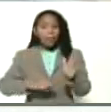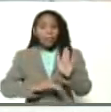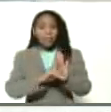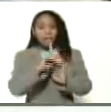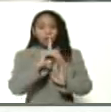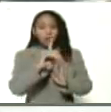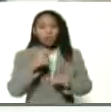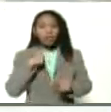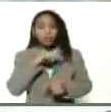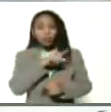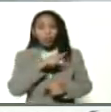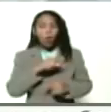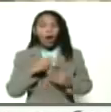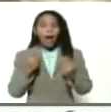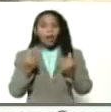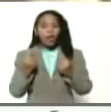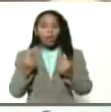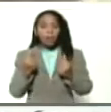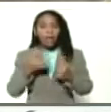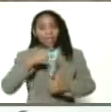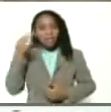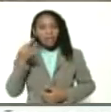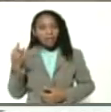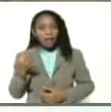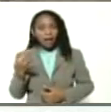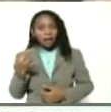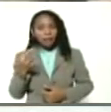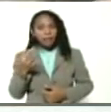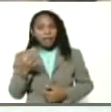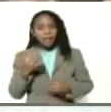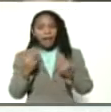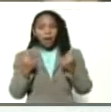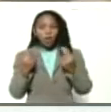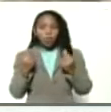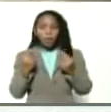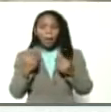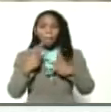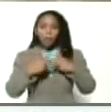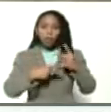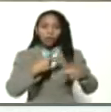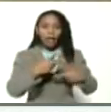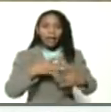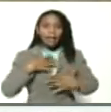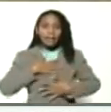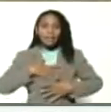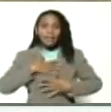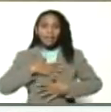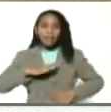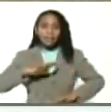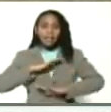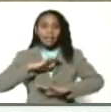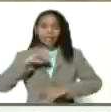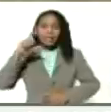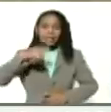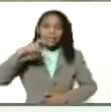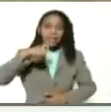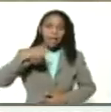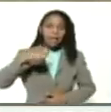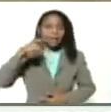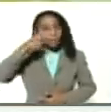real de su economía productiva de la economía que satisface necesidades